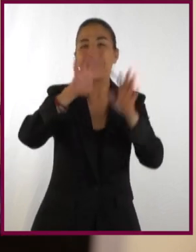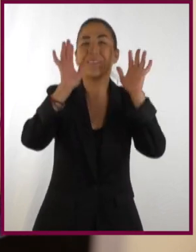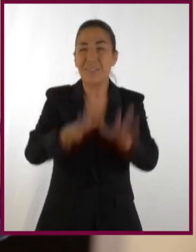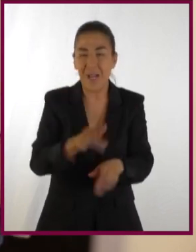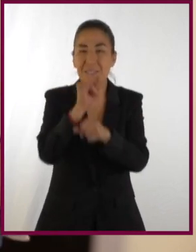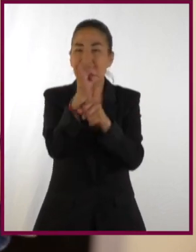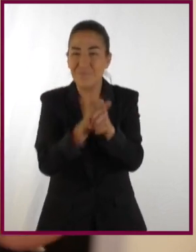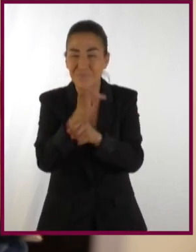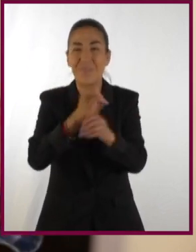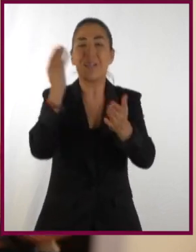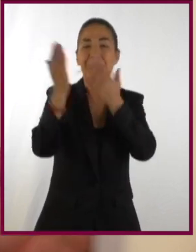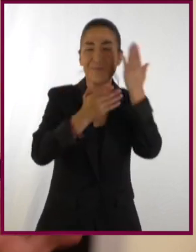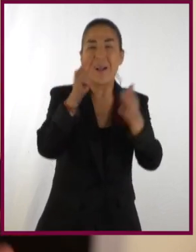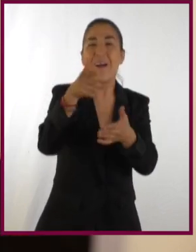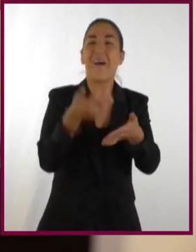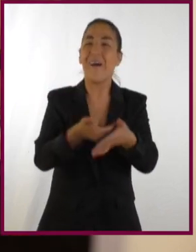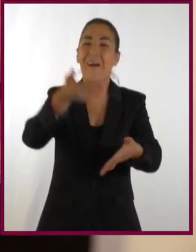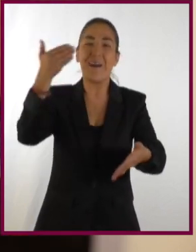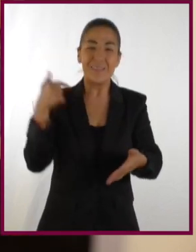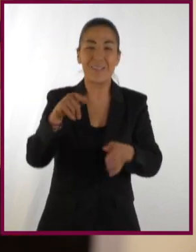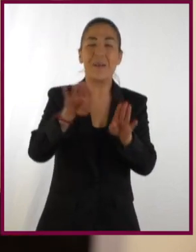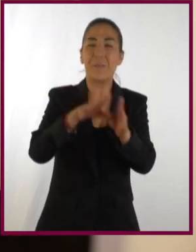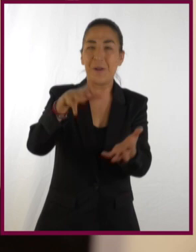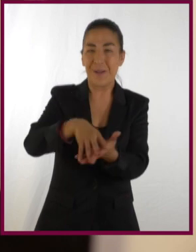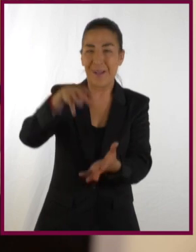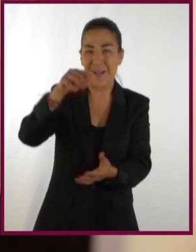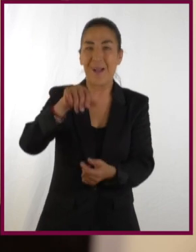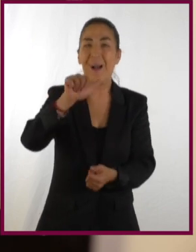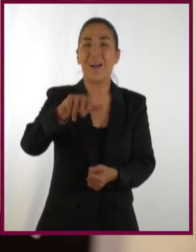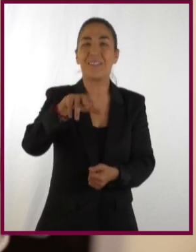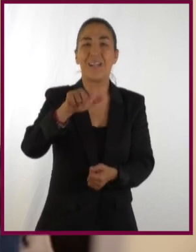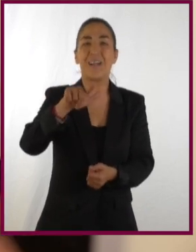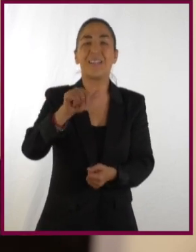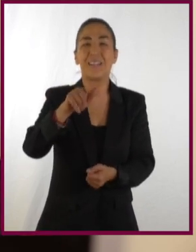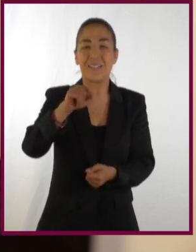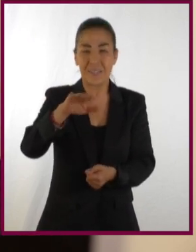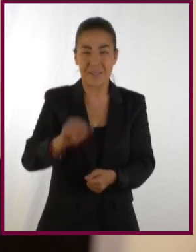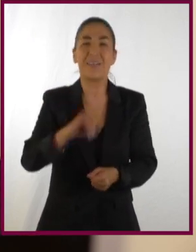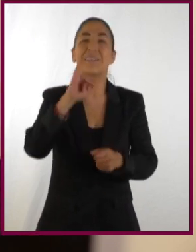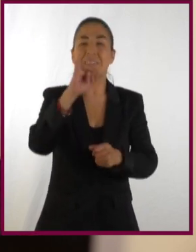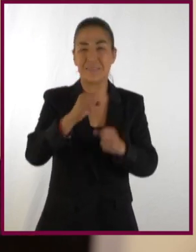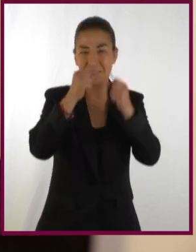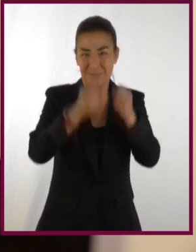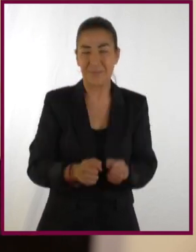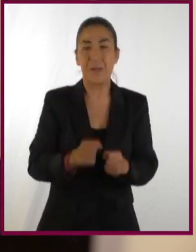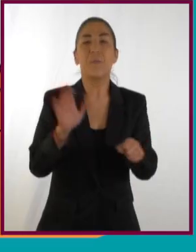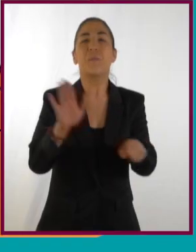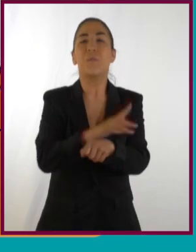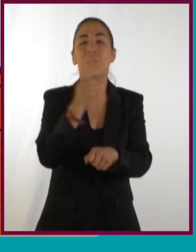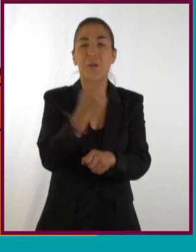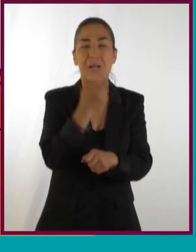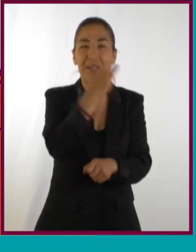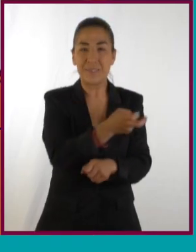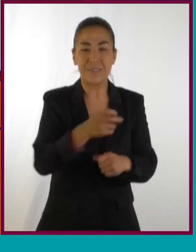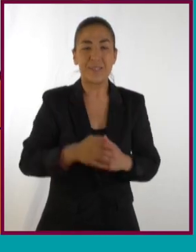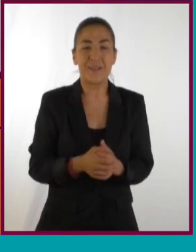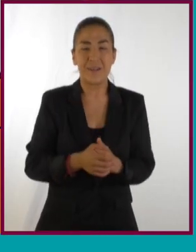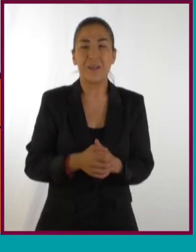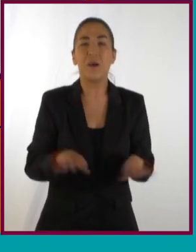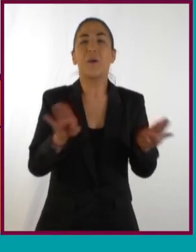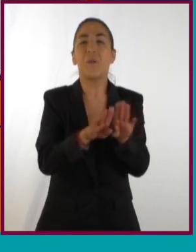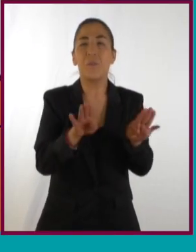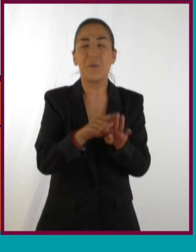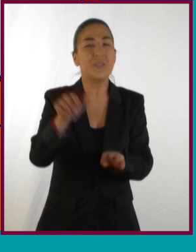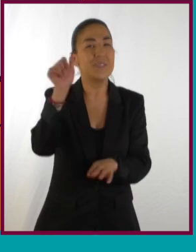preparatoria probablemente ya las analizaron en algún momento en geometría analítica, ¿cierto? Seguramente que